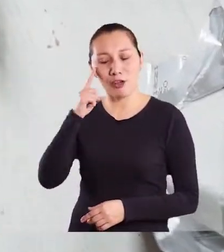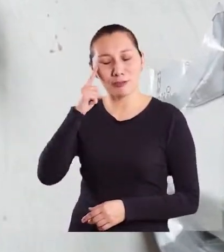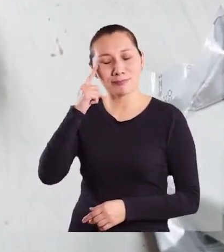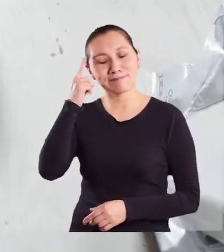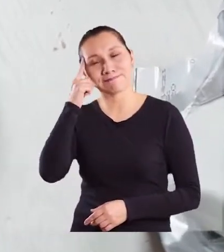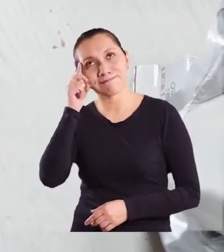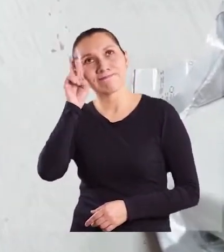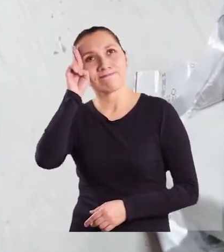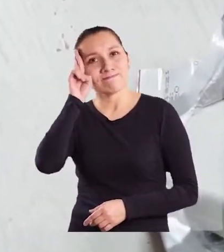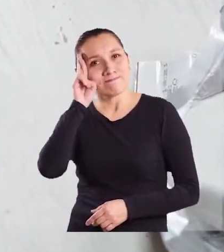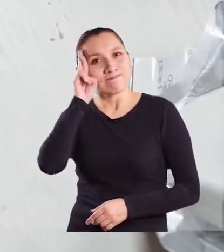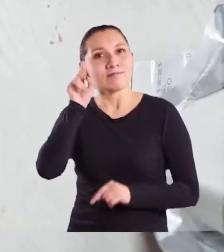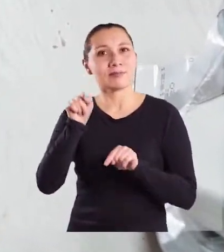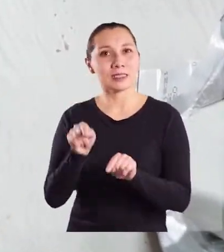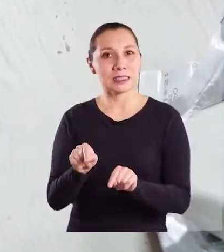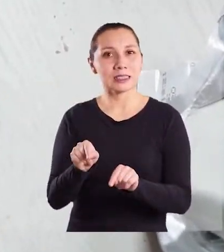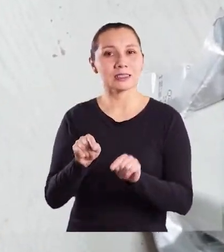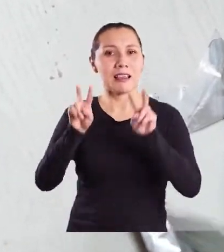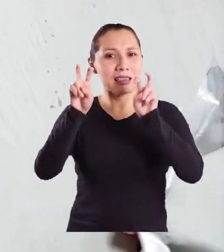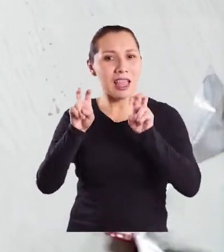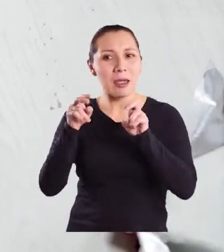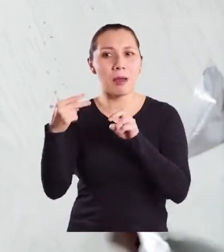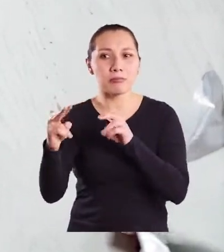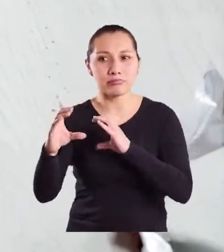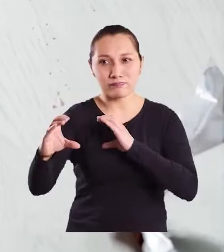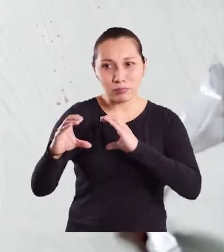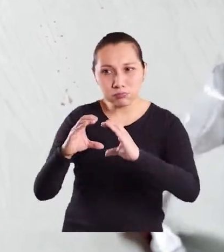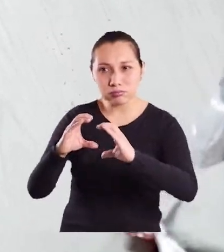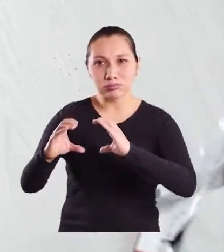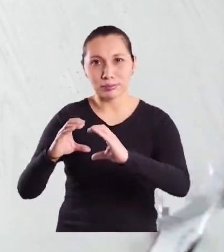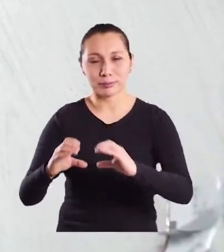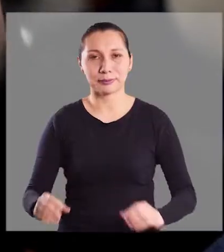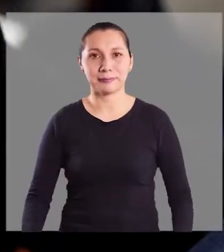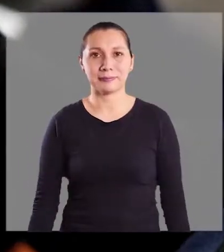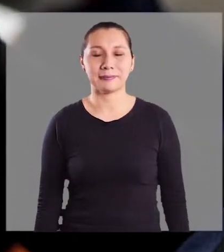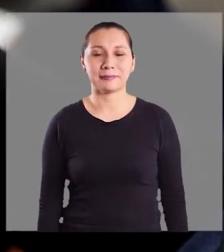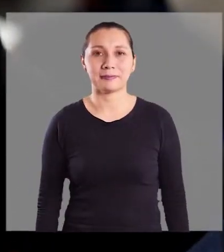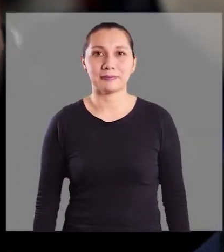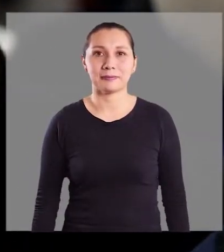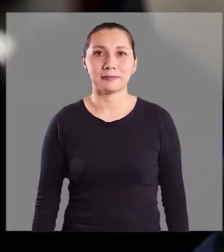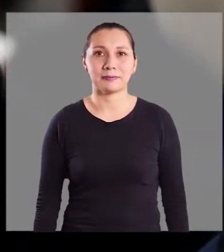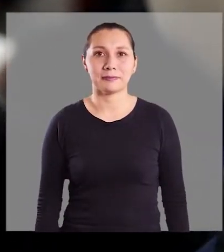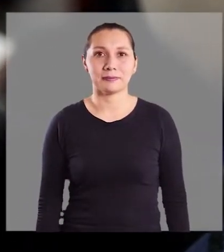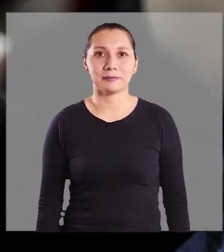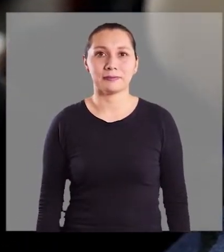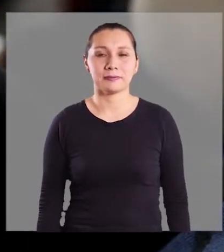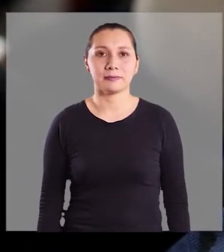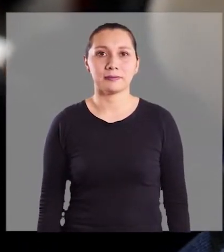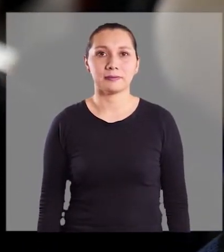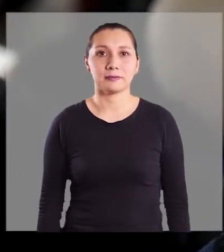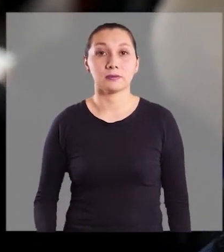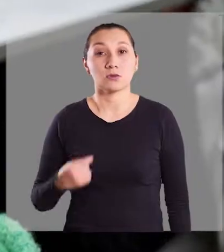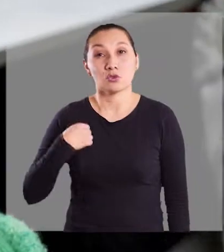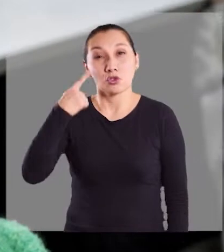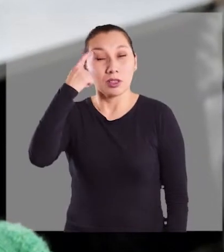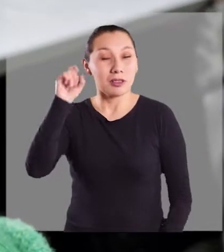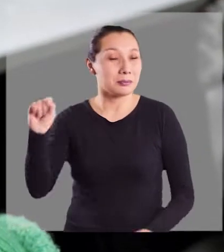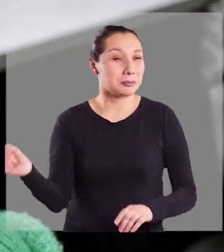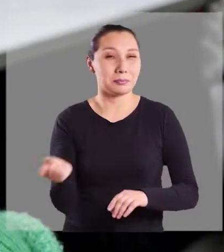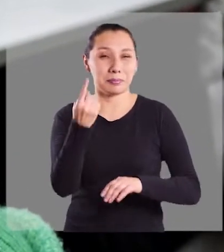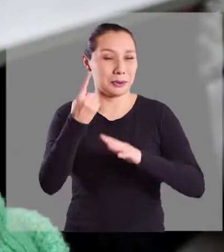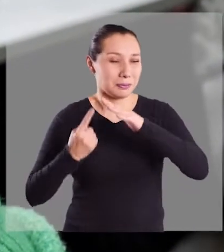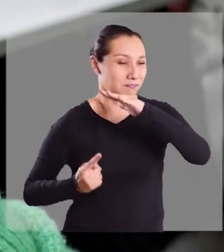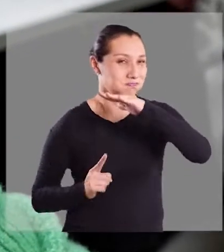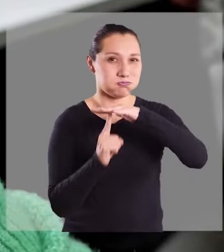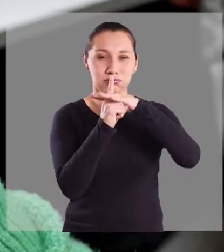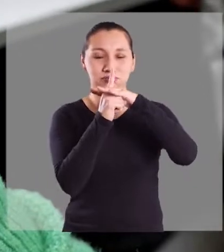más el contenido de esta comunicación. Guiados por Norma modelan cerámica en frío. Yo creo que la